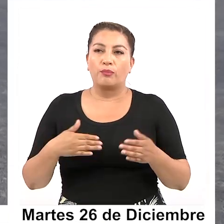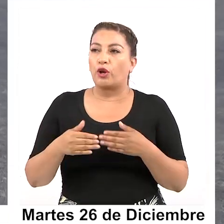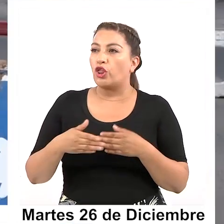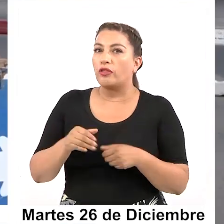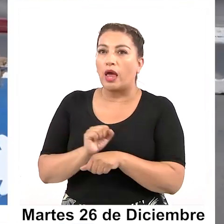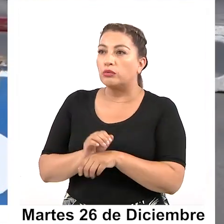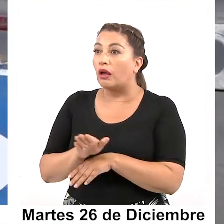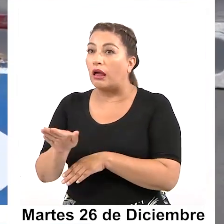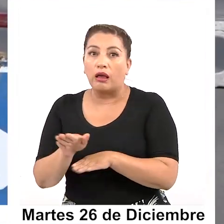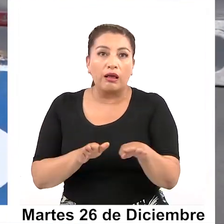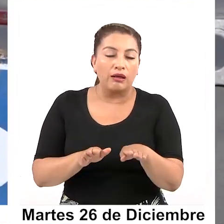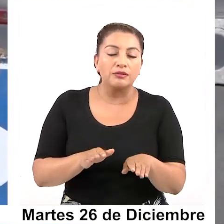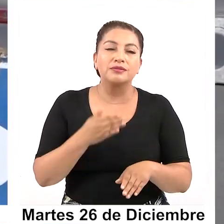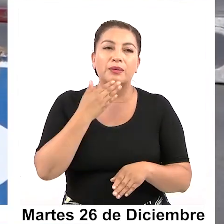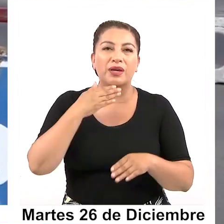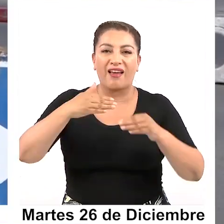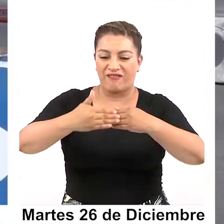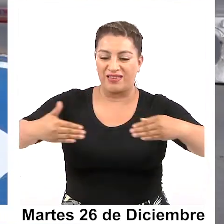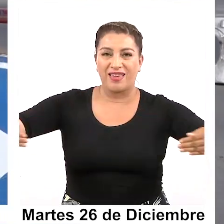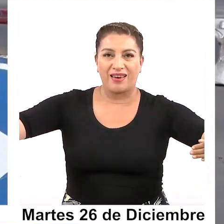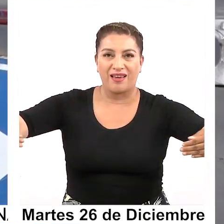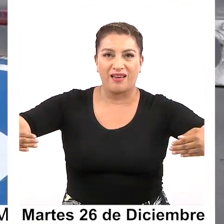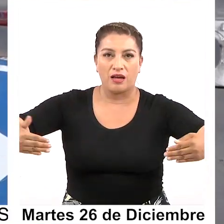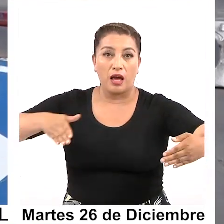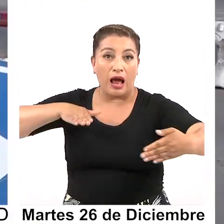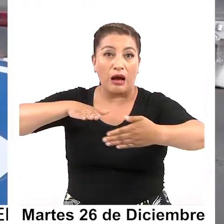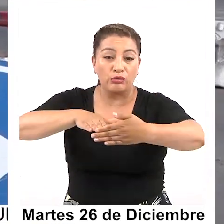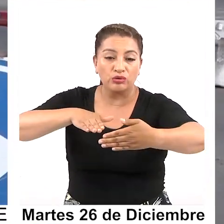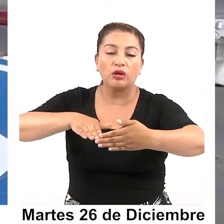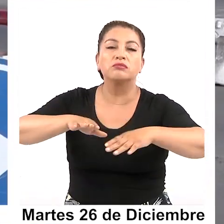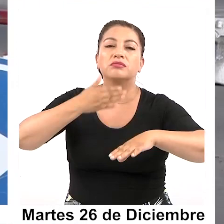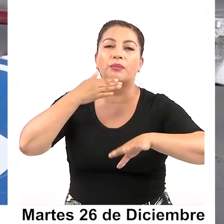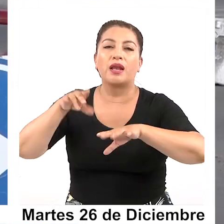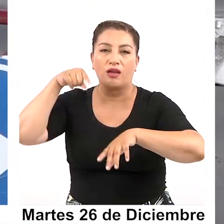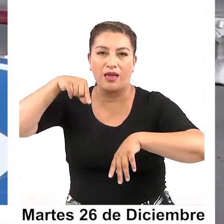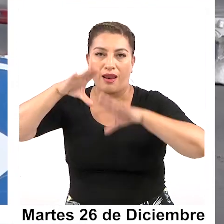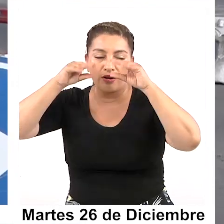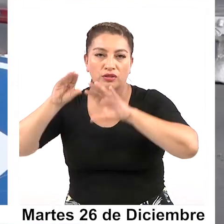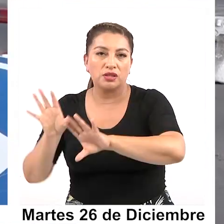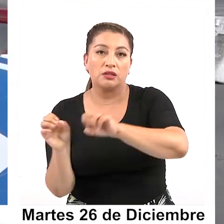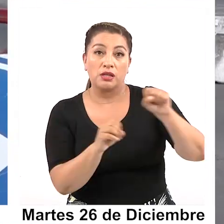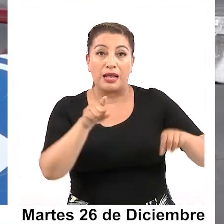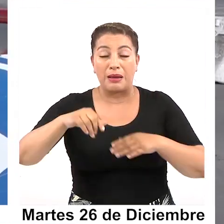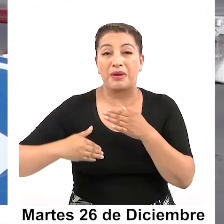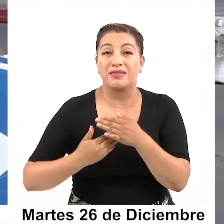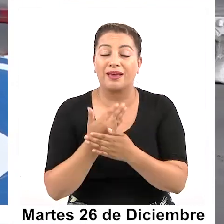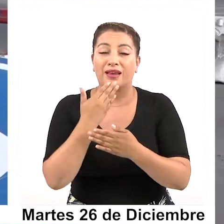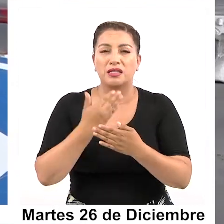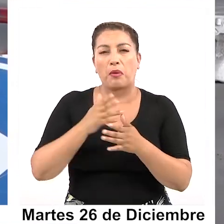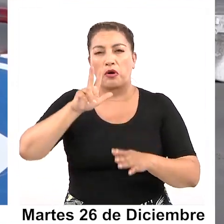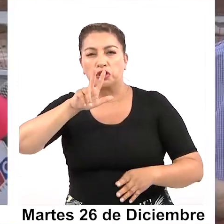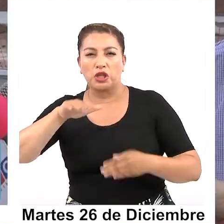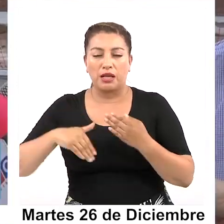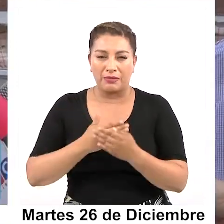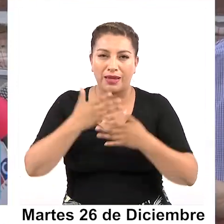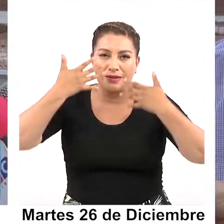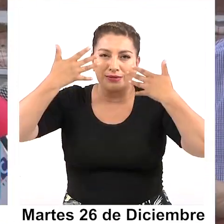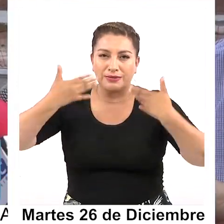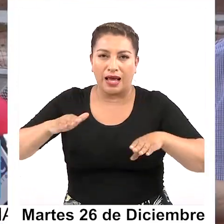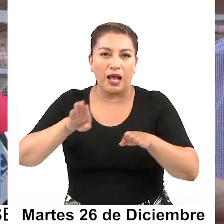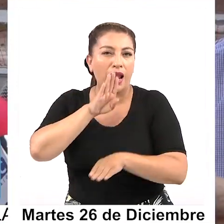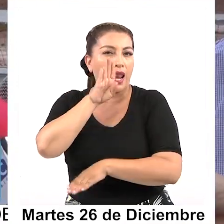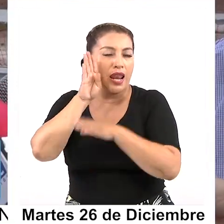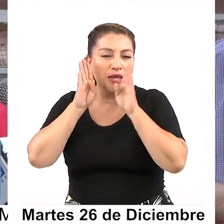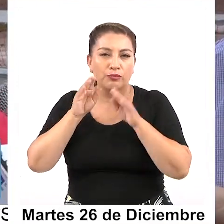transitar. Y también todas las barreras New Jersey y todas las barreras que ustedes ven acá van a ser retiradas en la noche para mañana, en la mañana, ya 8 de la mañana, el flujo